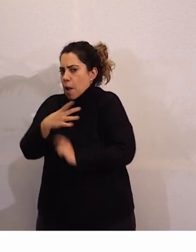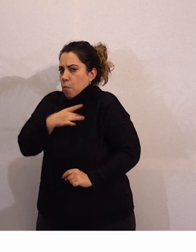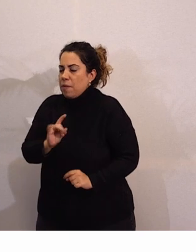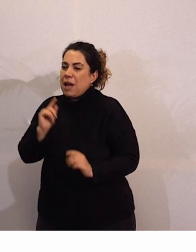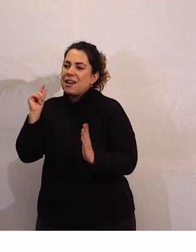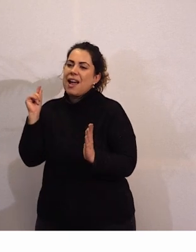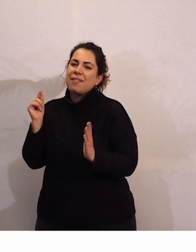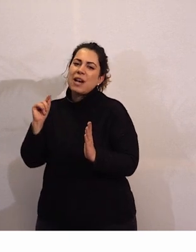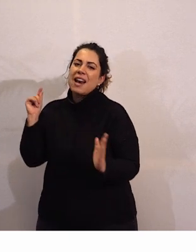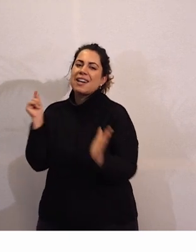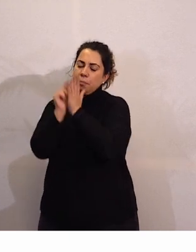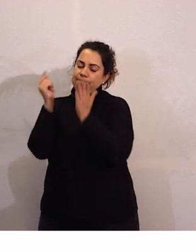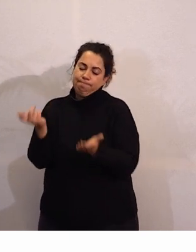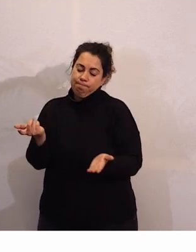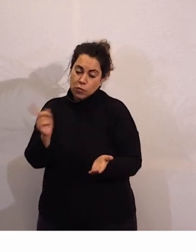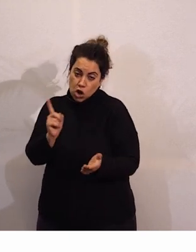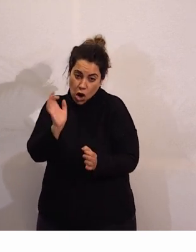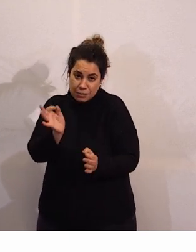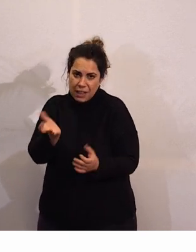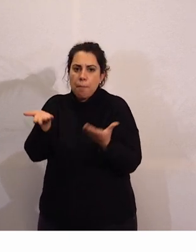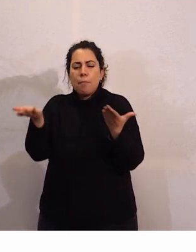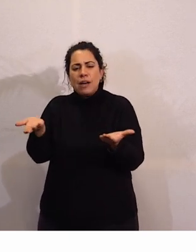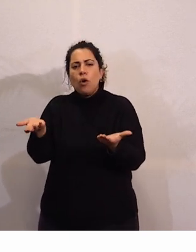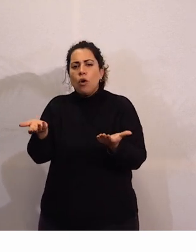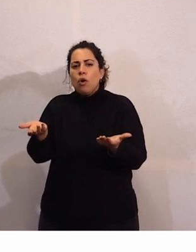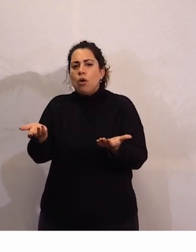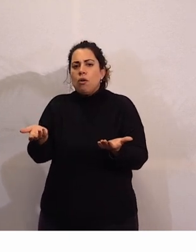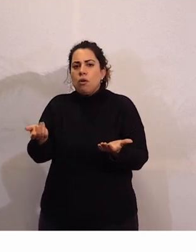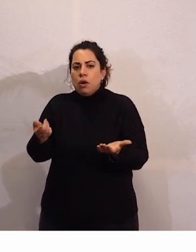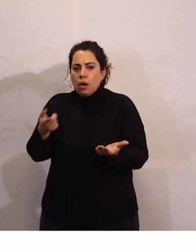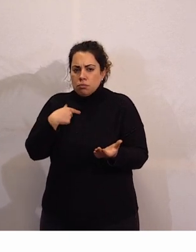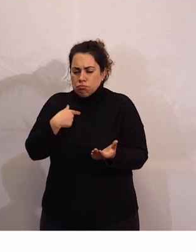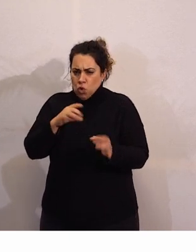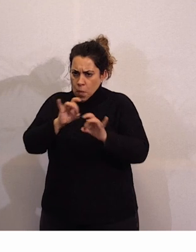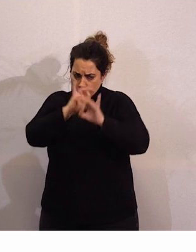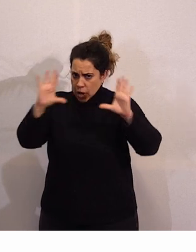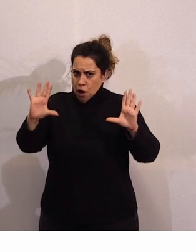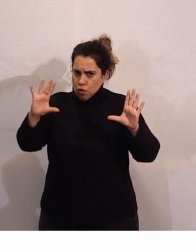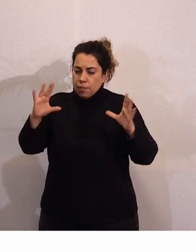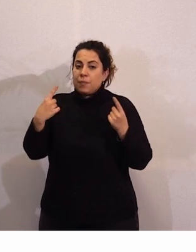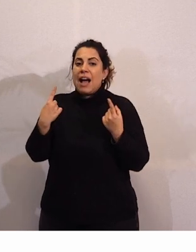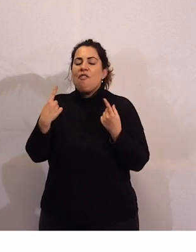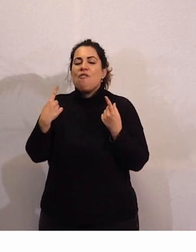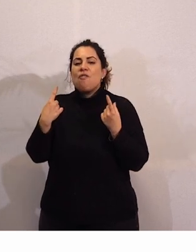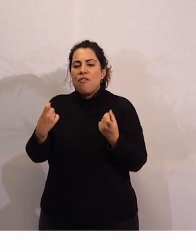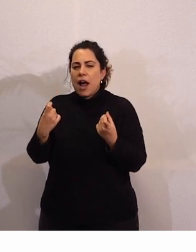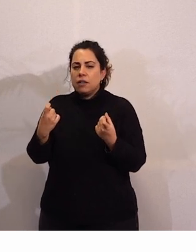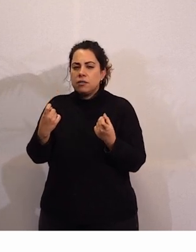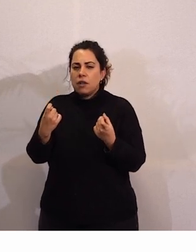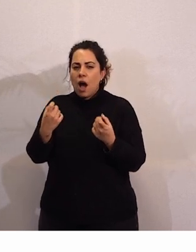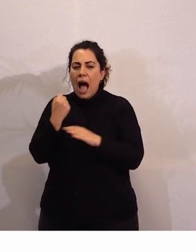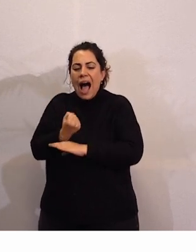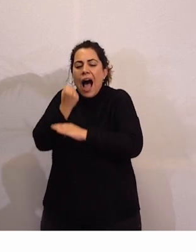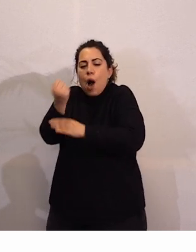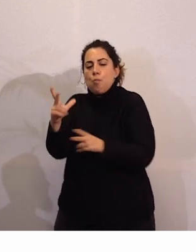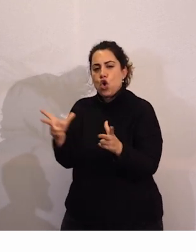como nos gustaría pero sin duda y yo eso lo tengo claro necesitamos el empuje de la sociedad